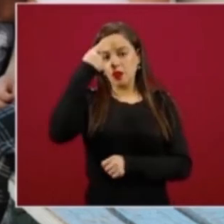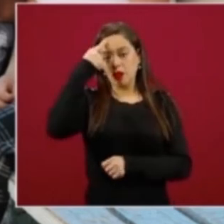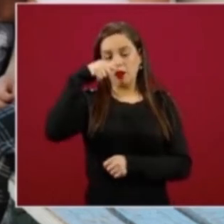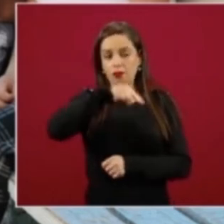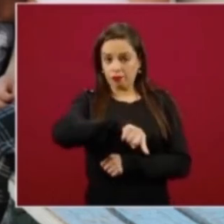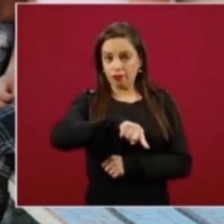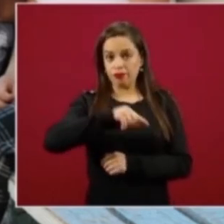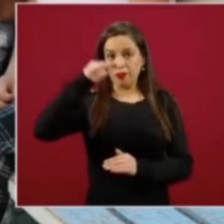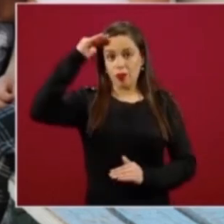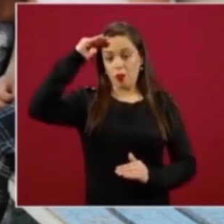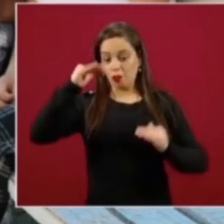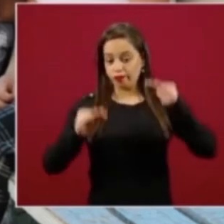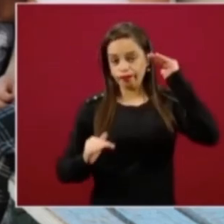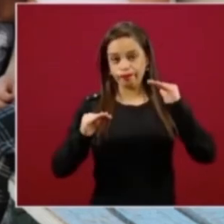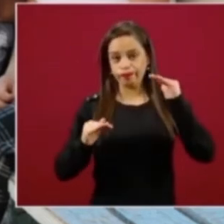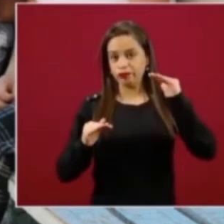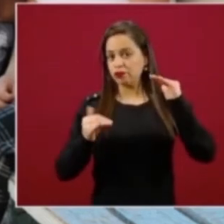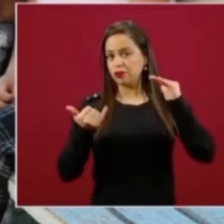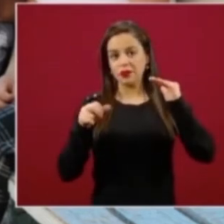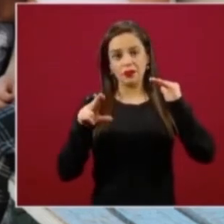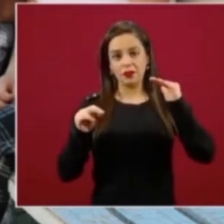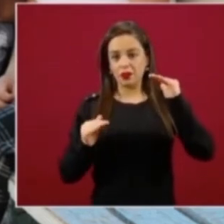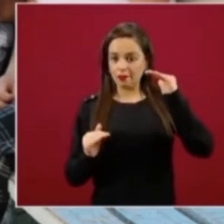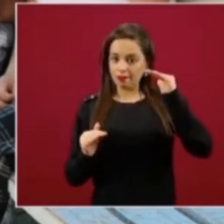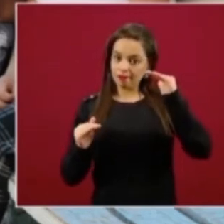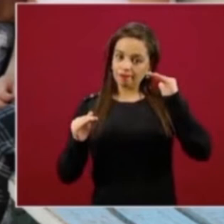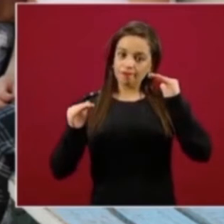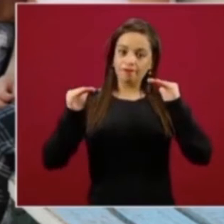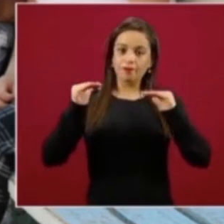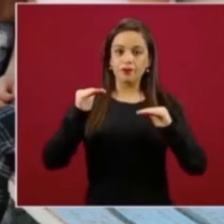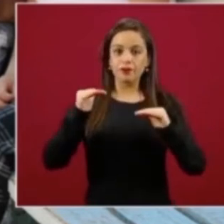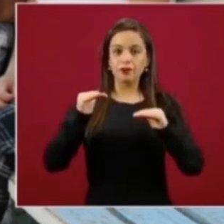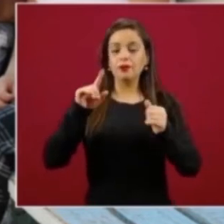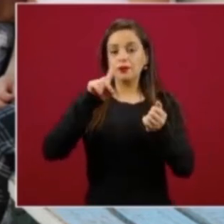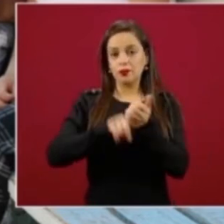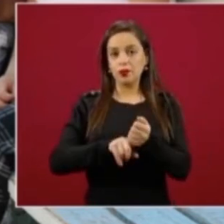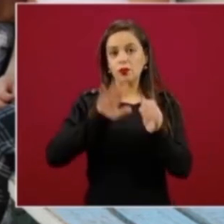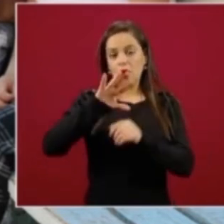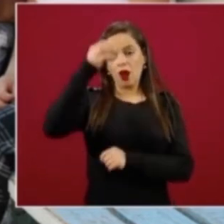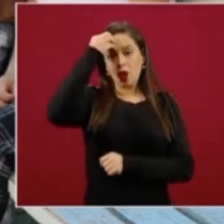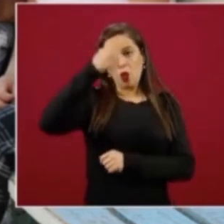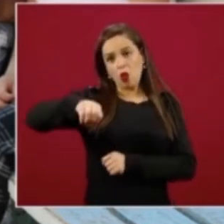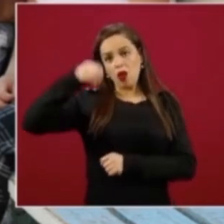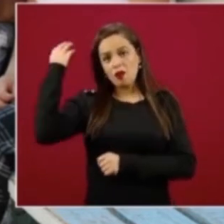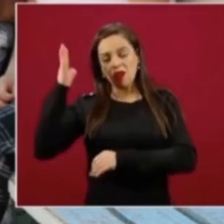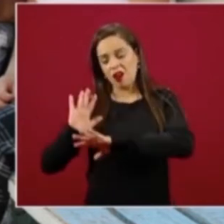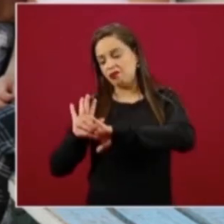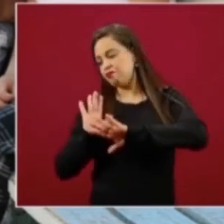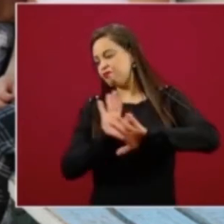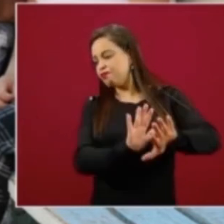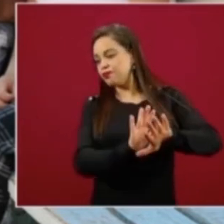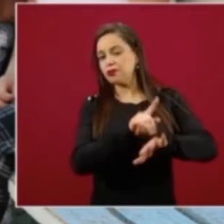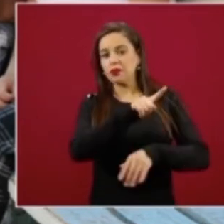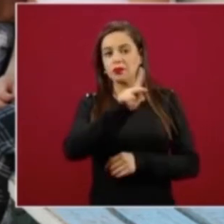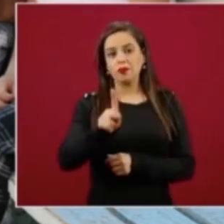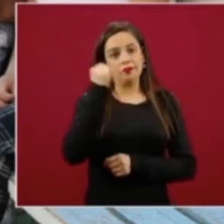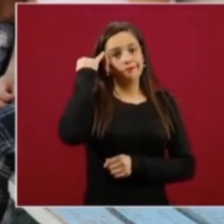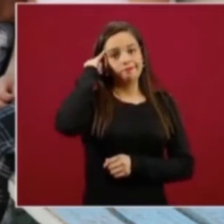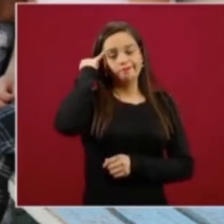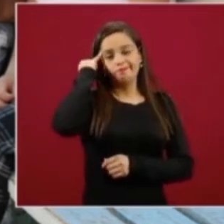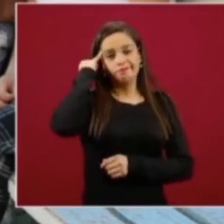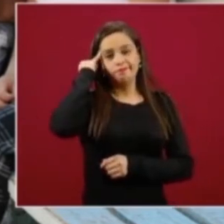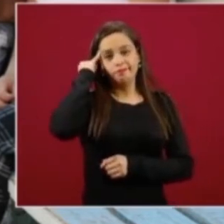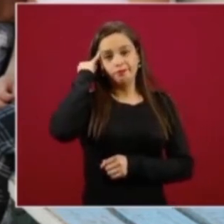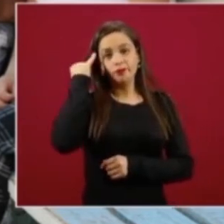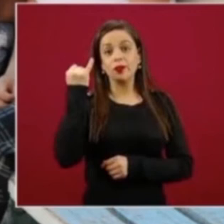históricamente han tenido abandonados a nuestros pueblos indígenas y ahora lo marca la Constitución a los